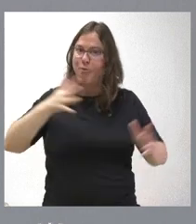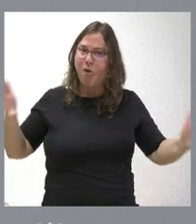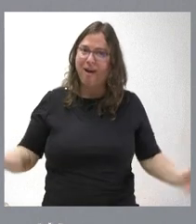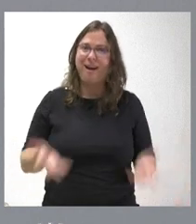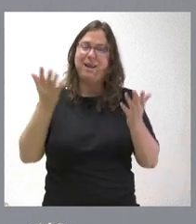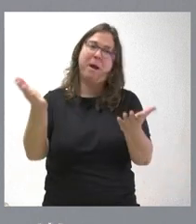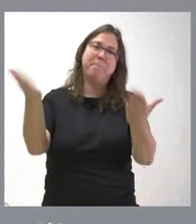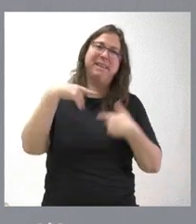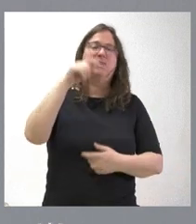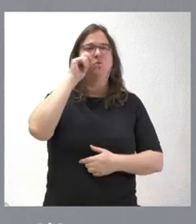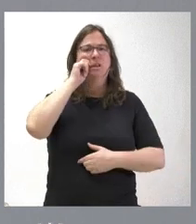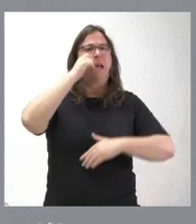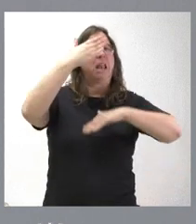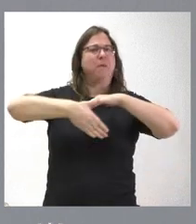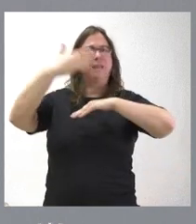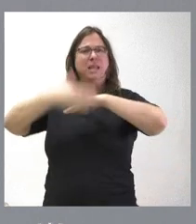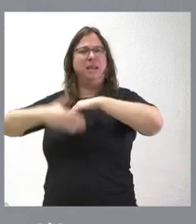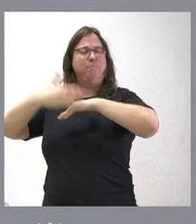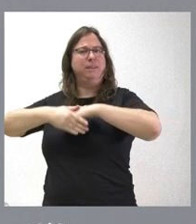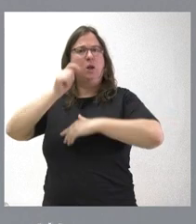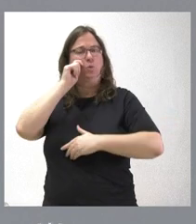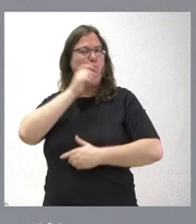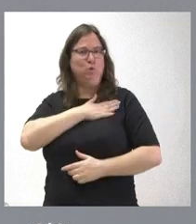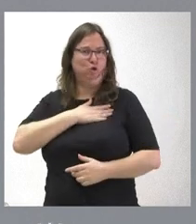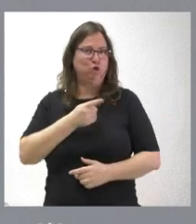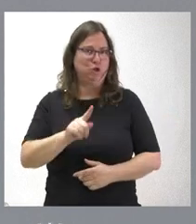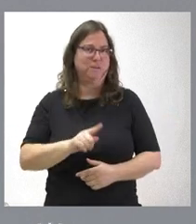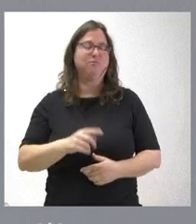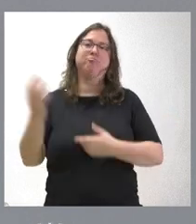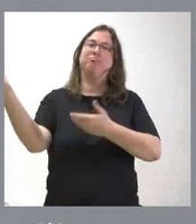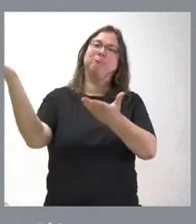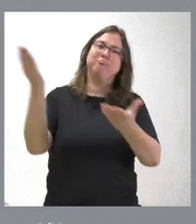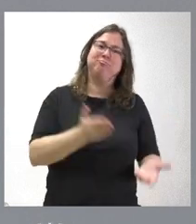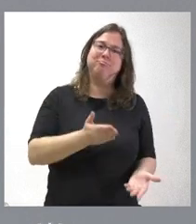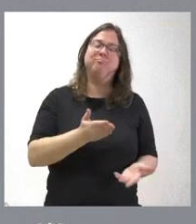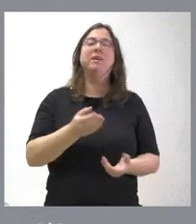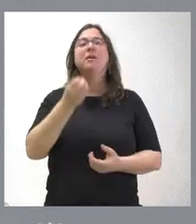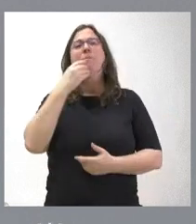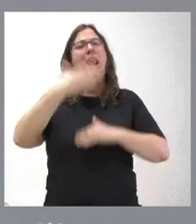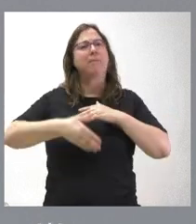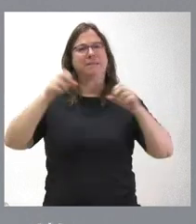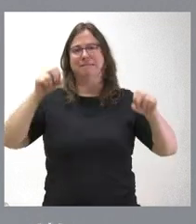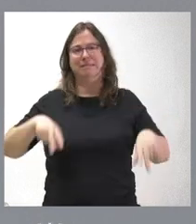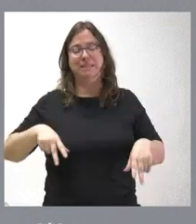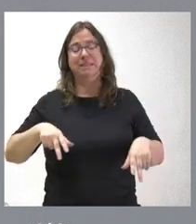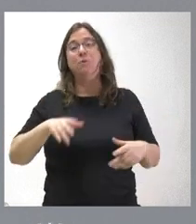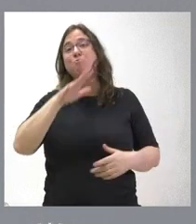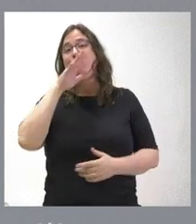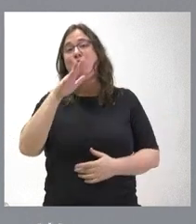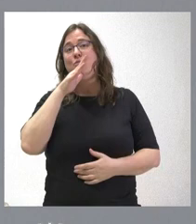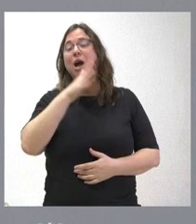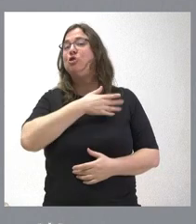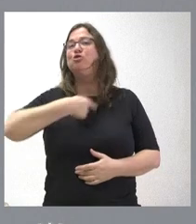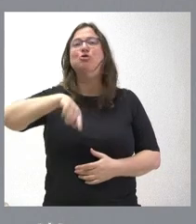los turistas, no para limitar a los turistas su llegada a nuestra comunidad autónoma. Y, por tanto, sin que